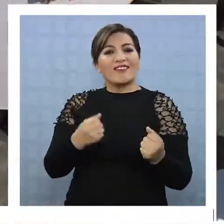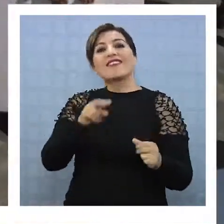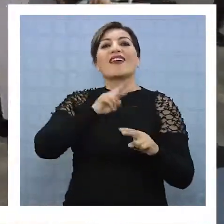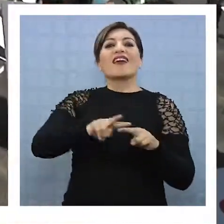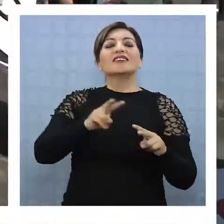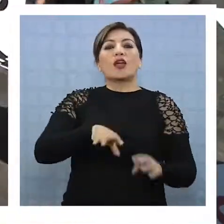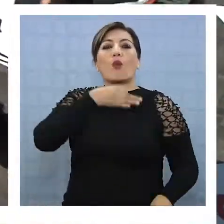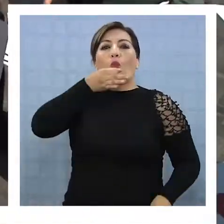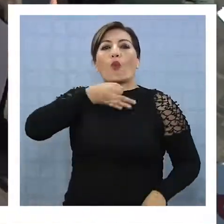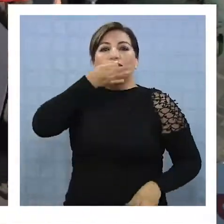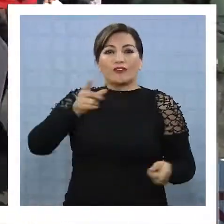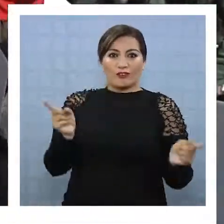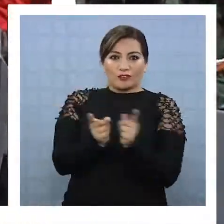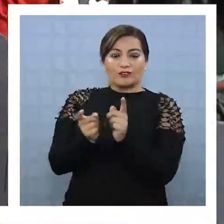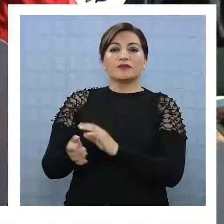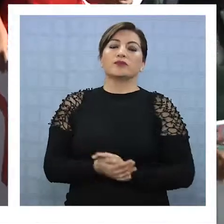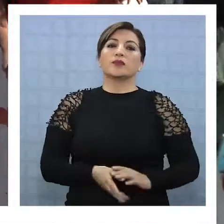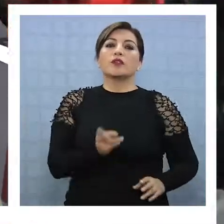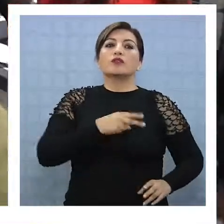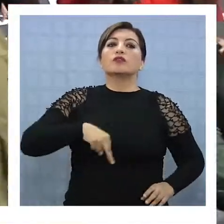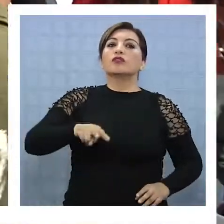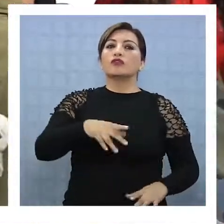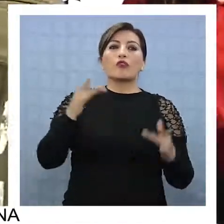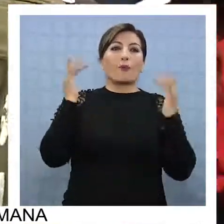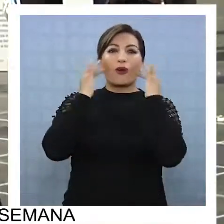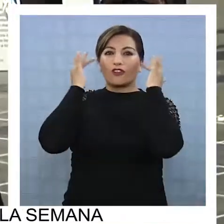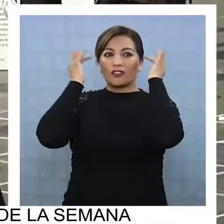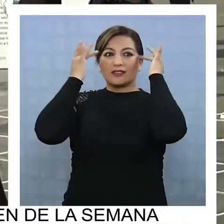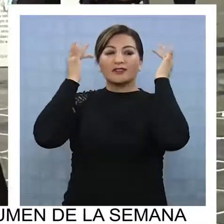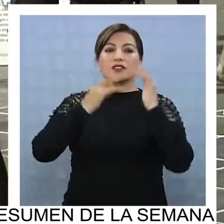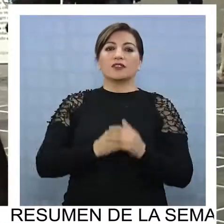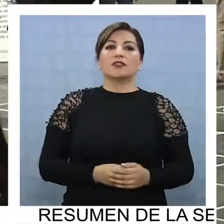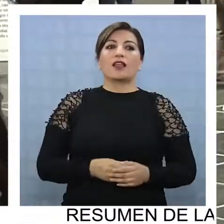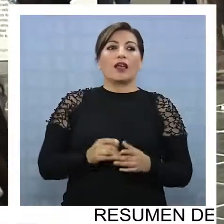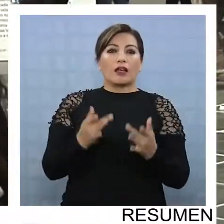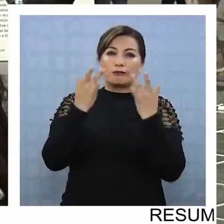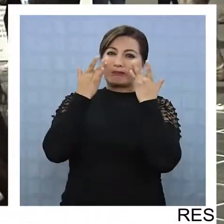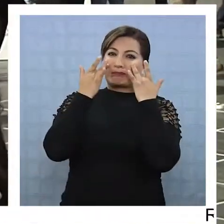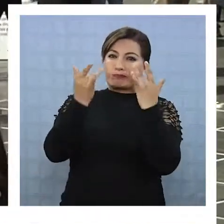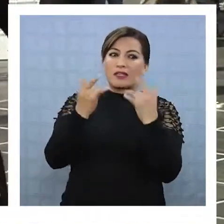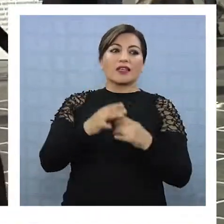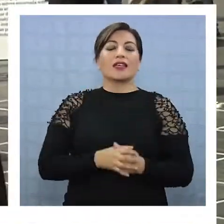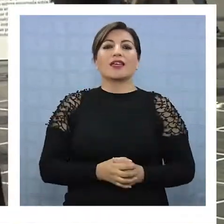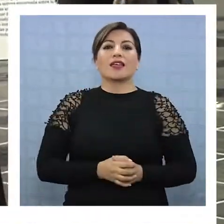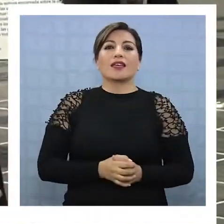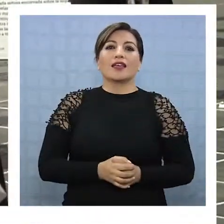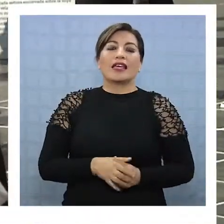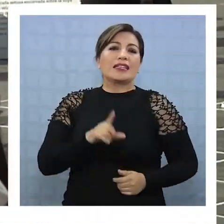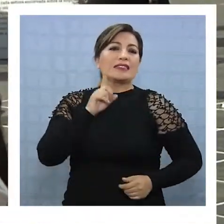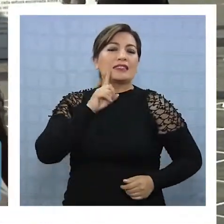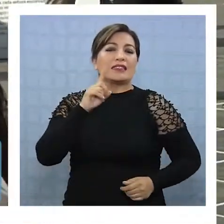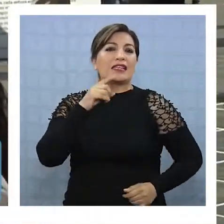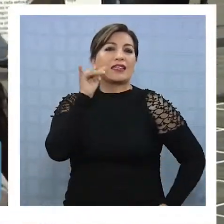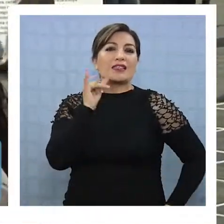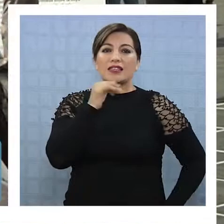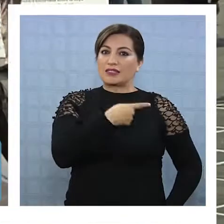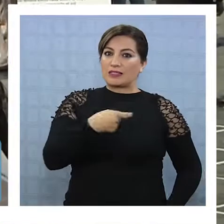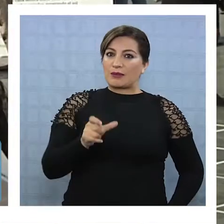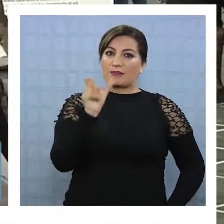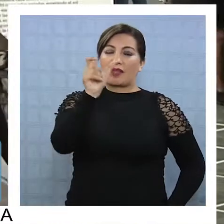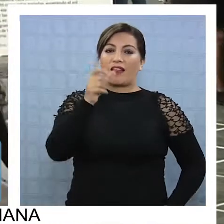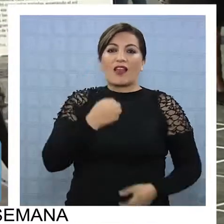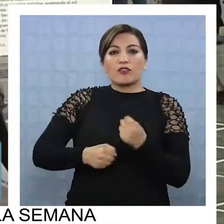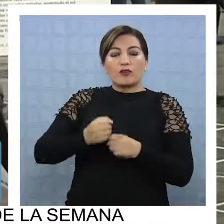a atreverse con los cuentos breves. Nosotros estamos muy contentos del impacto que tienen los concursos en 100